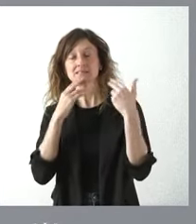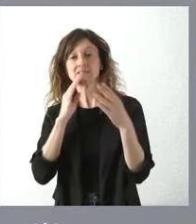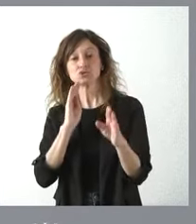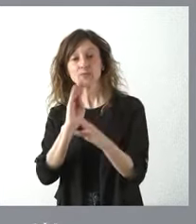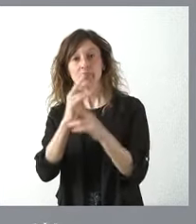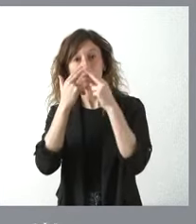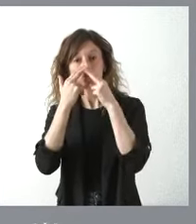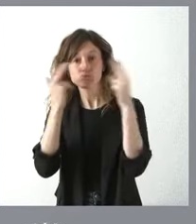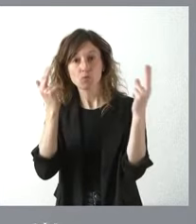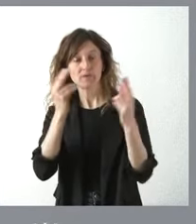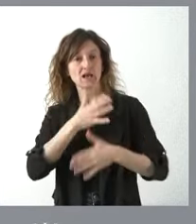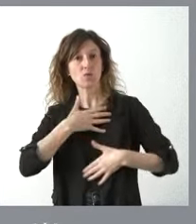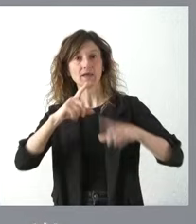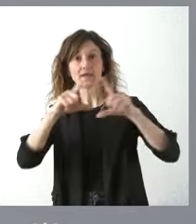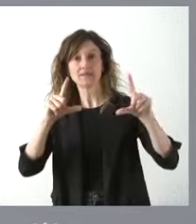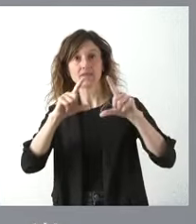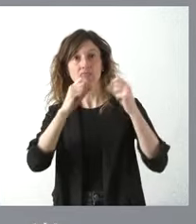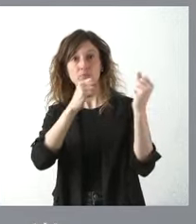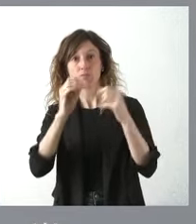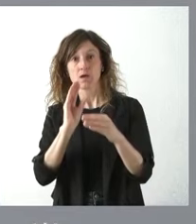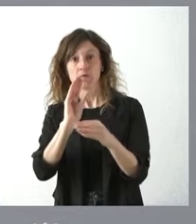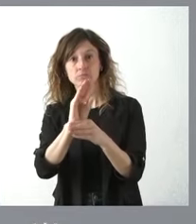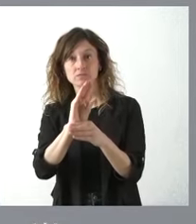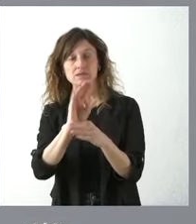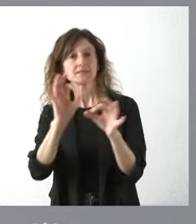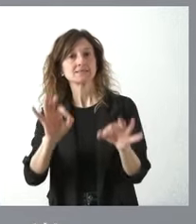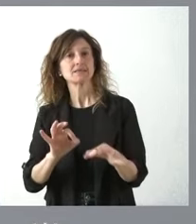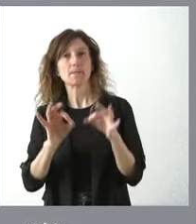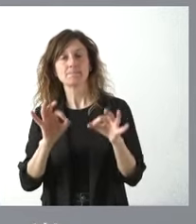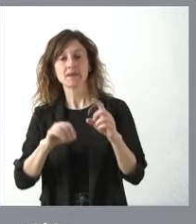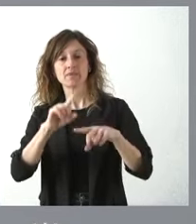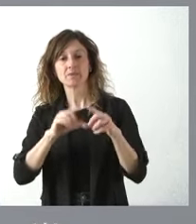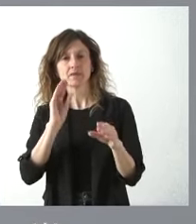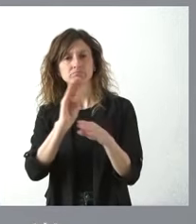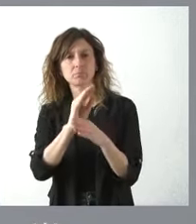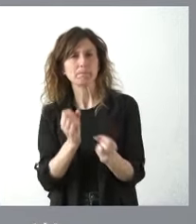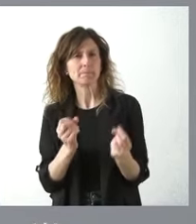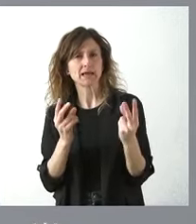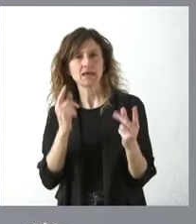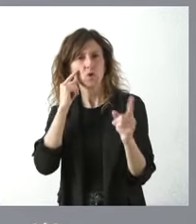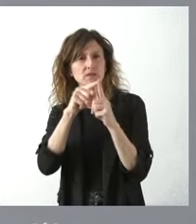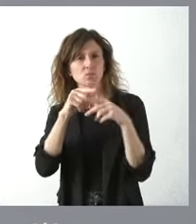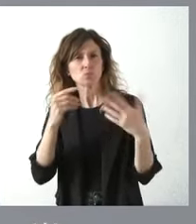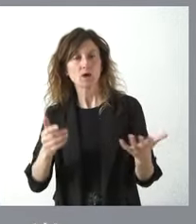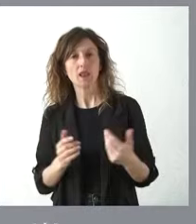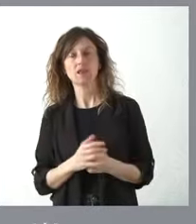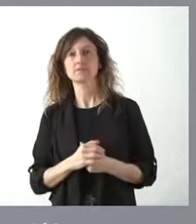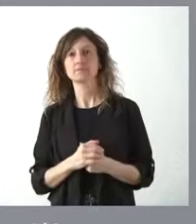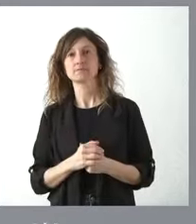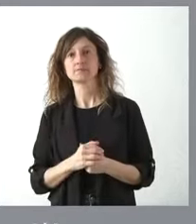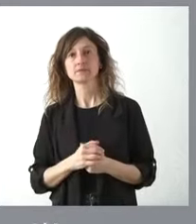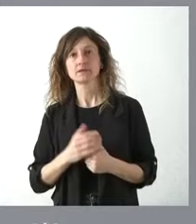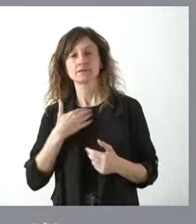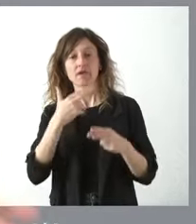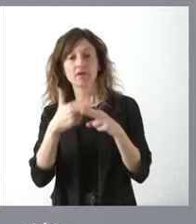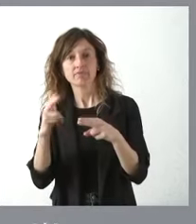pública a cualquier entidad lógicamente está sujeta a cuál es el destino o la finalidad de esta subvención que no es toda la